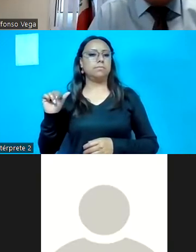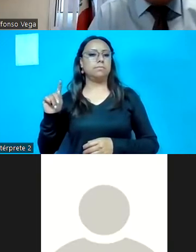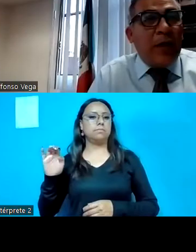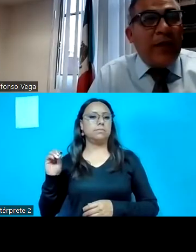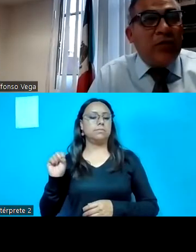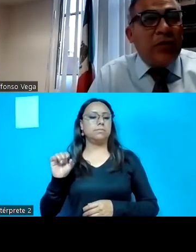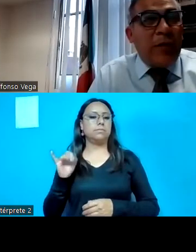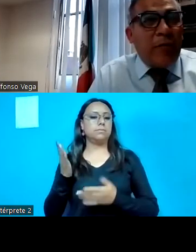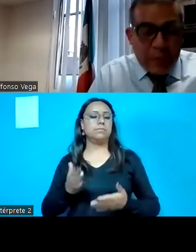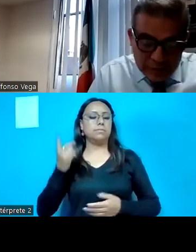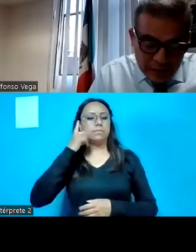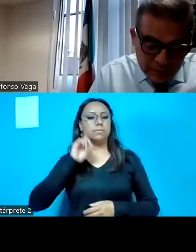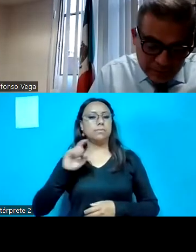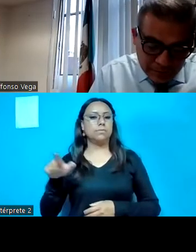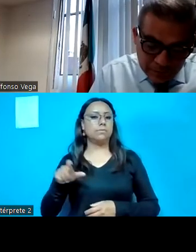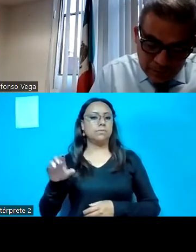Diputada Xochitl Bravo.